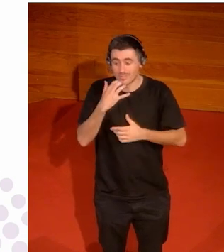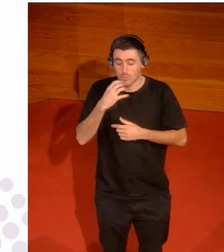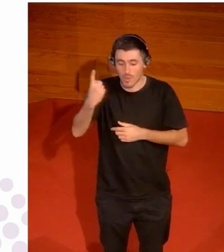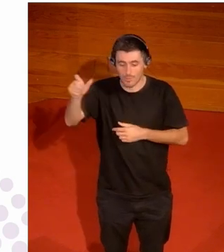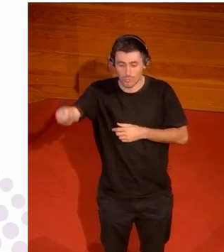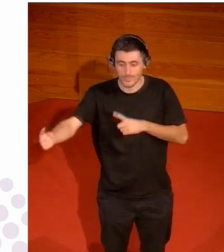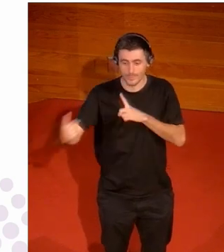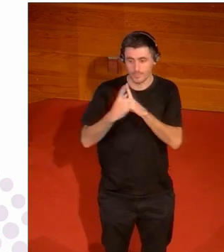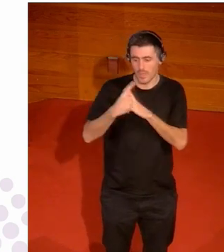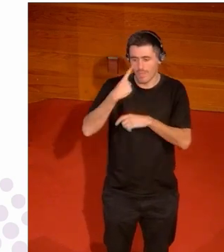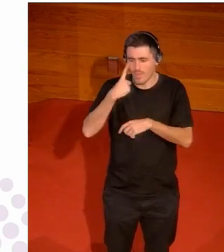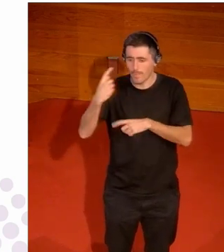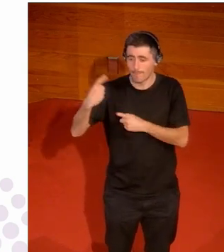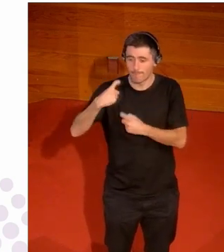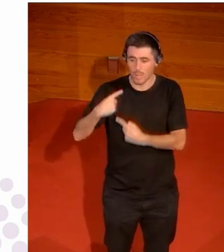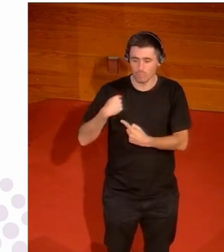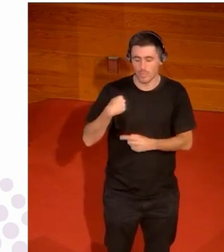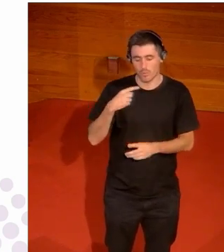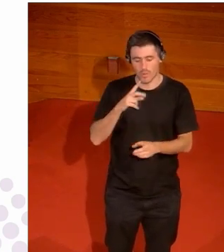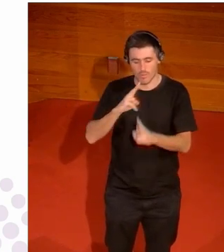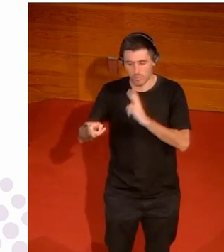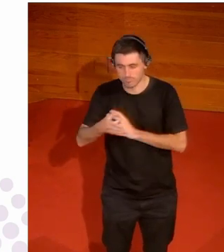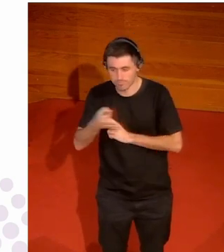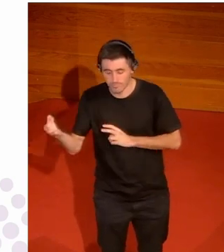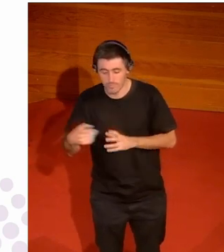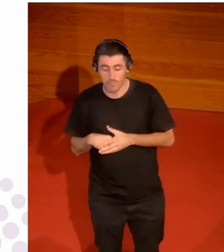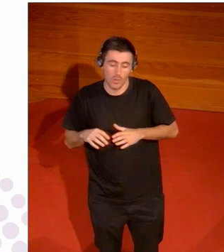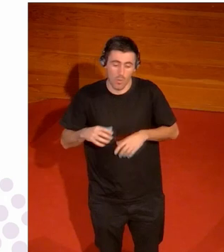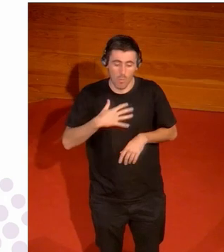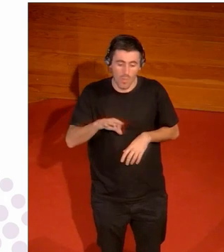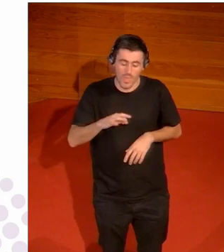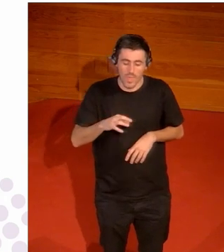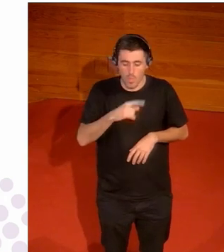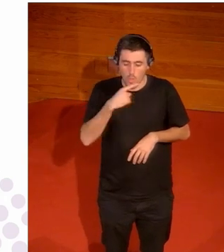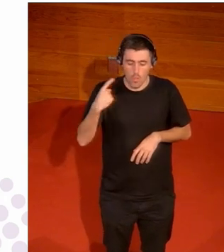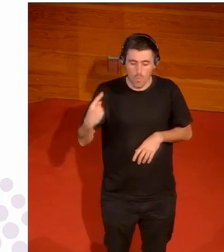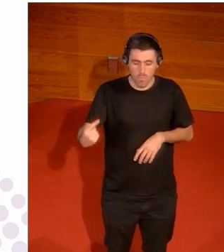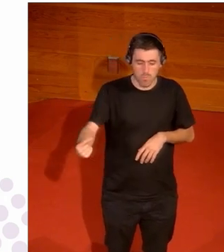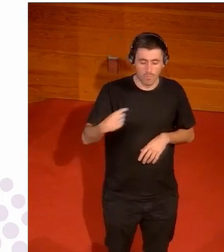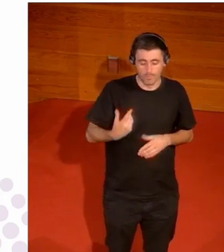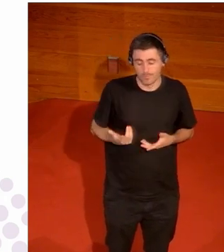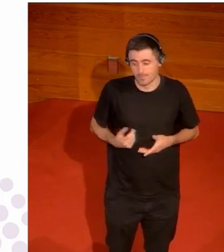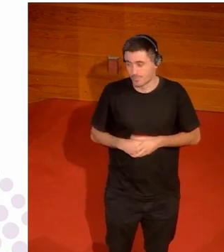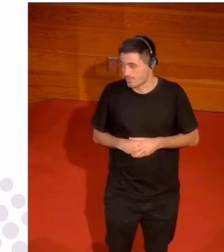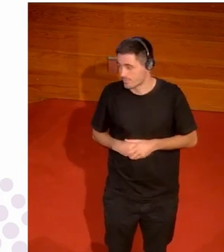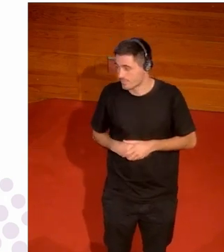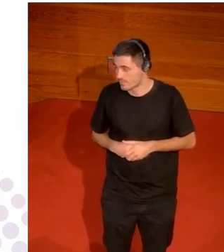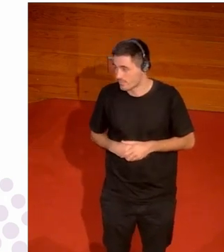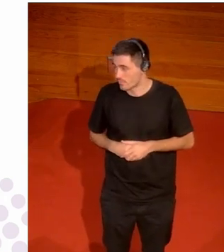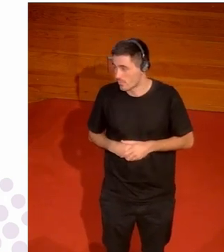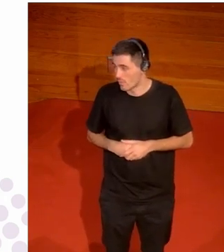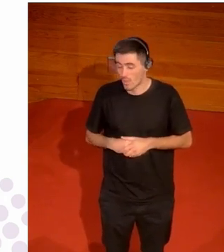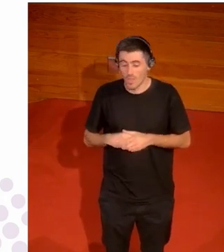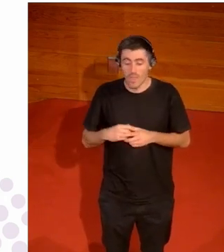que te pueden hacer daño te pueden hacer daño te pueden lastimar pero no no tiene fácil arreglo bueno no lo tienen